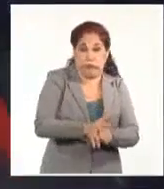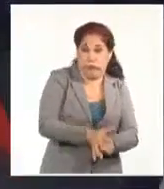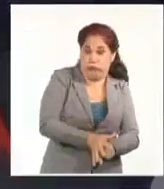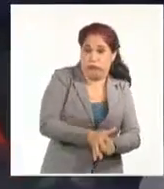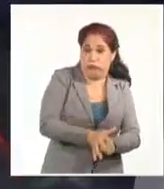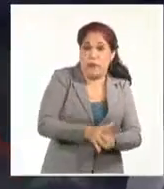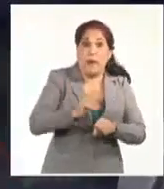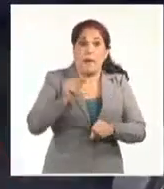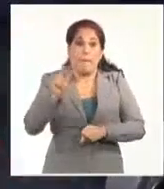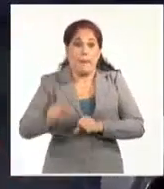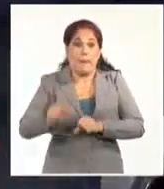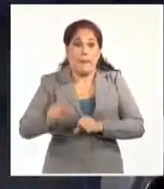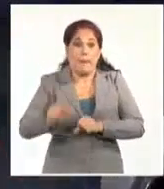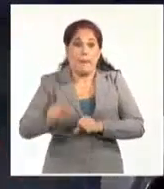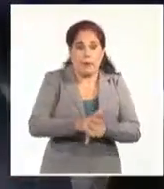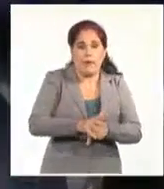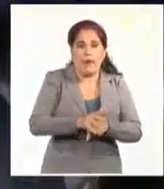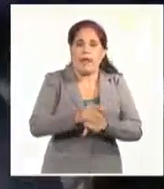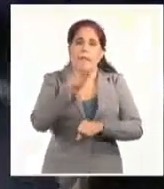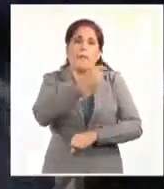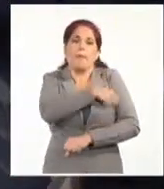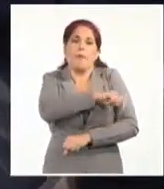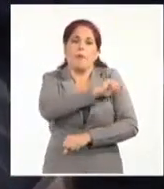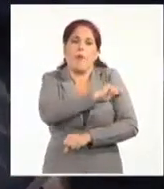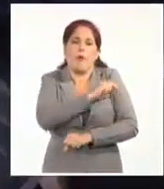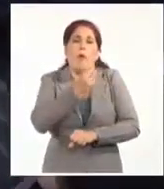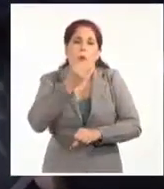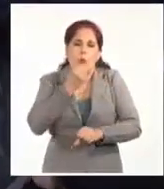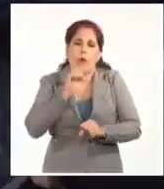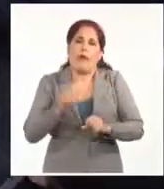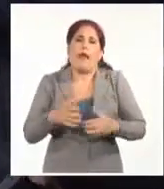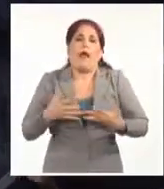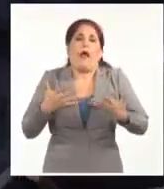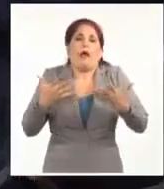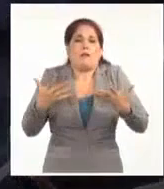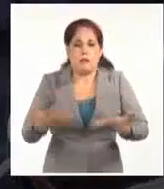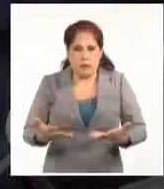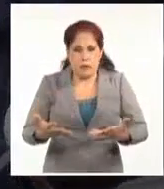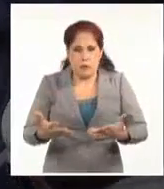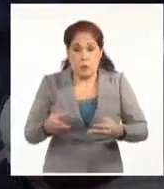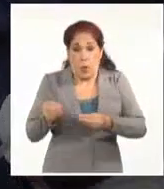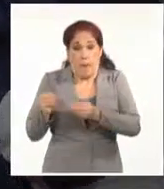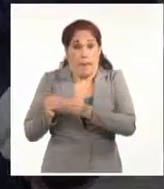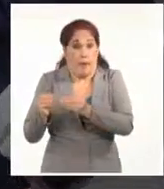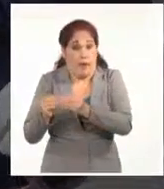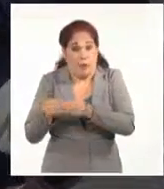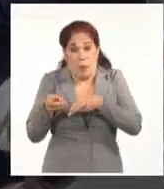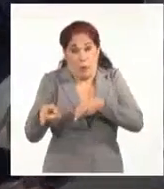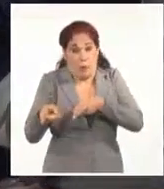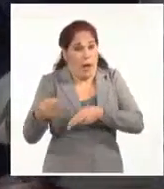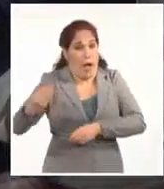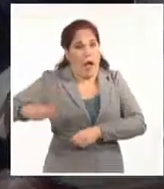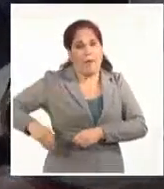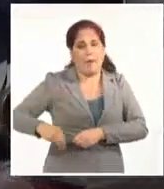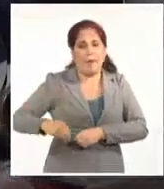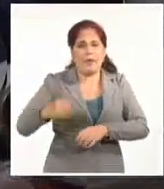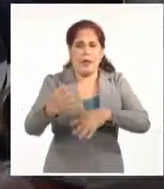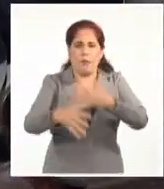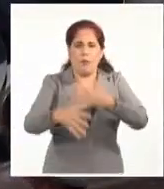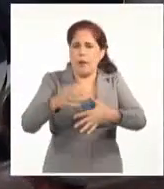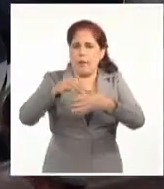degradación y el agotamiento del enemigo en vez de enfrentarlo. Se aprovecha de los disturbios.